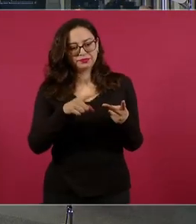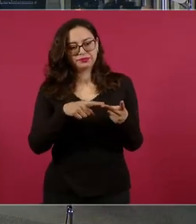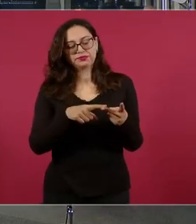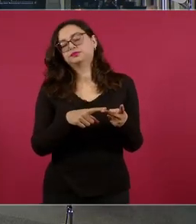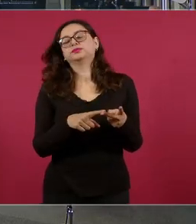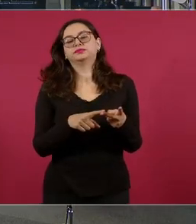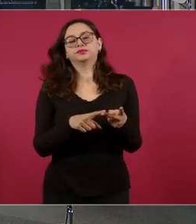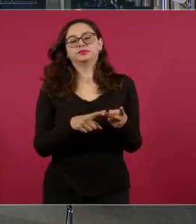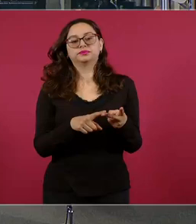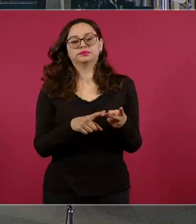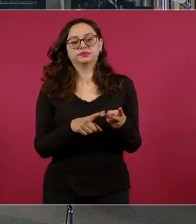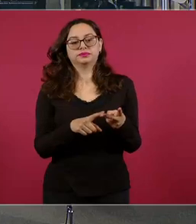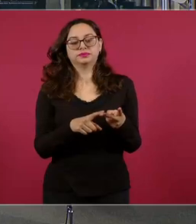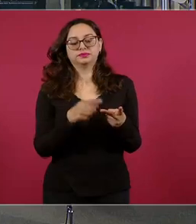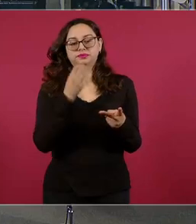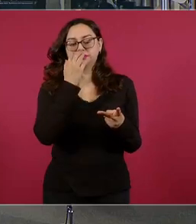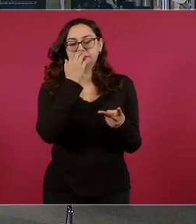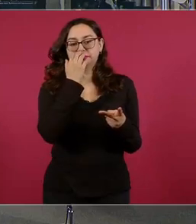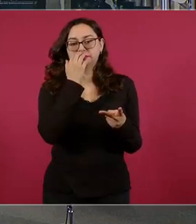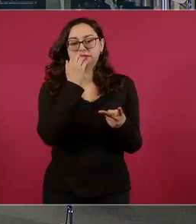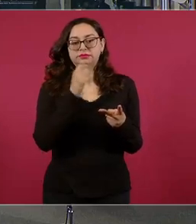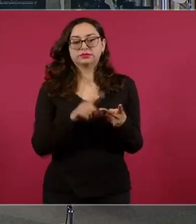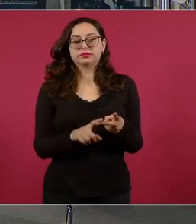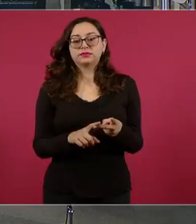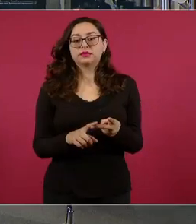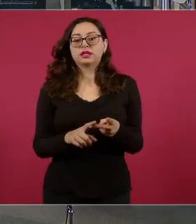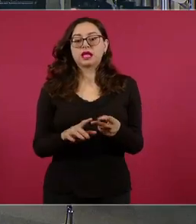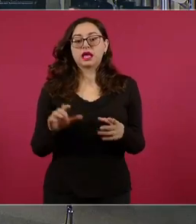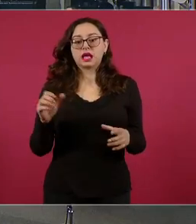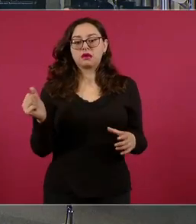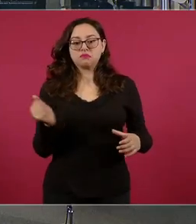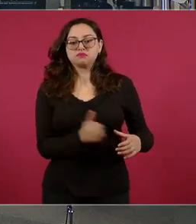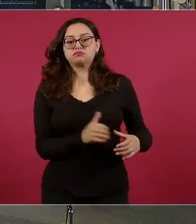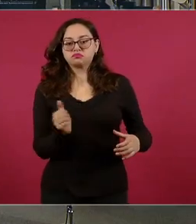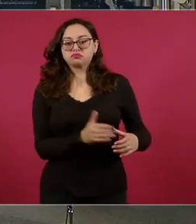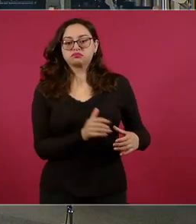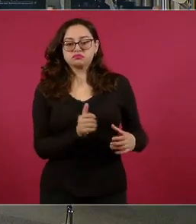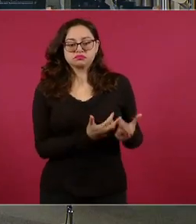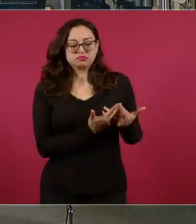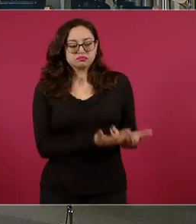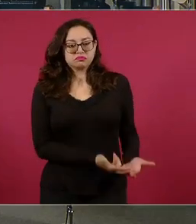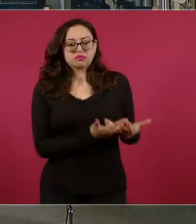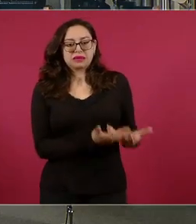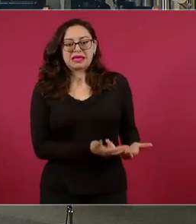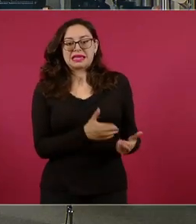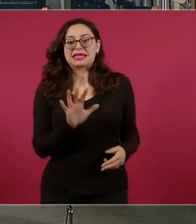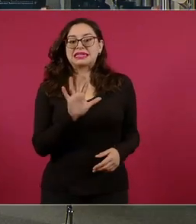¿Cuánto hay en caja? Alrededor de 500 mil millones de pesos en caja.